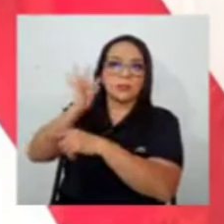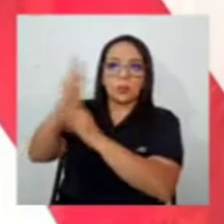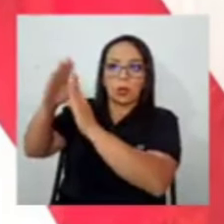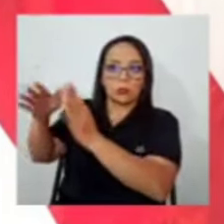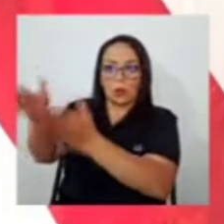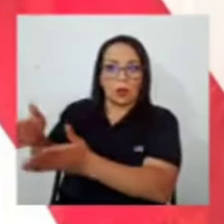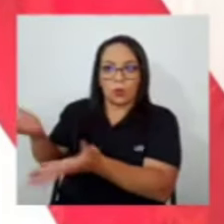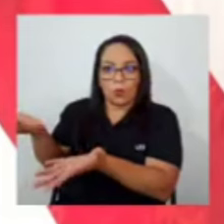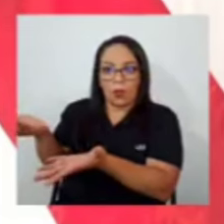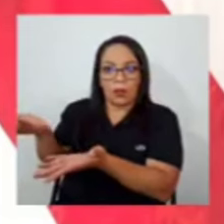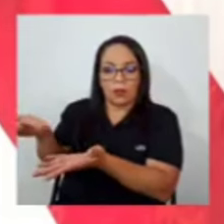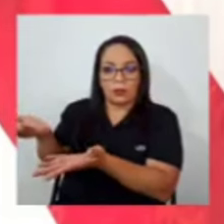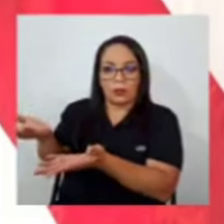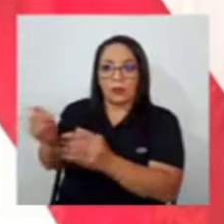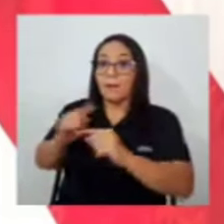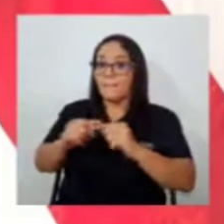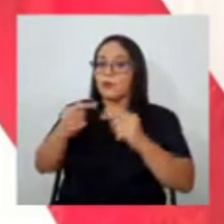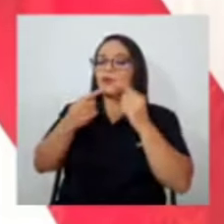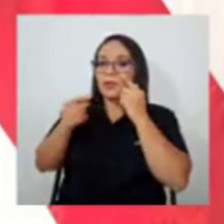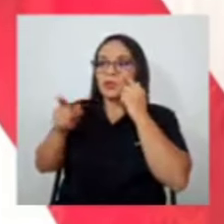ha hecho, y mantengo,